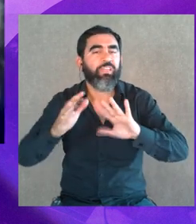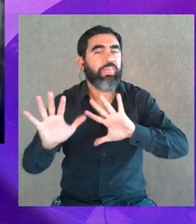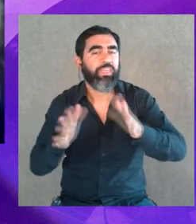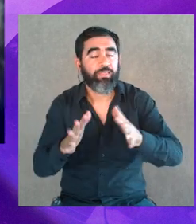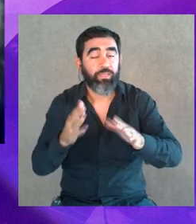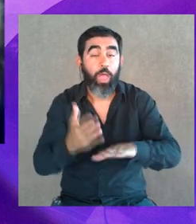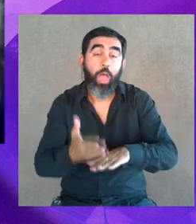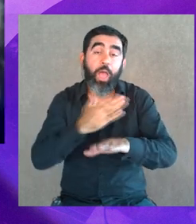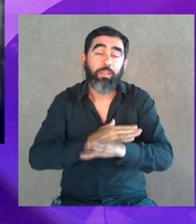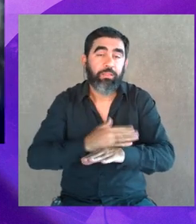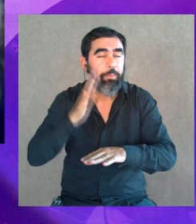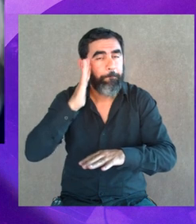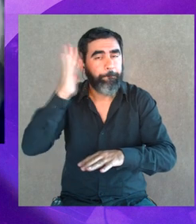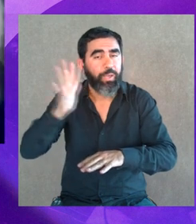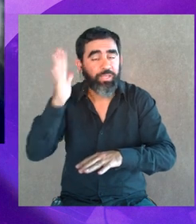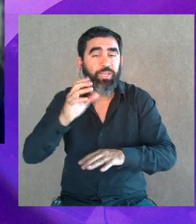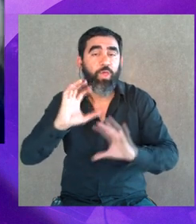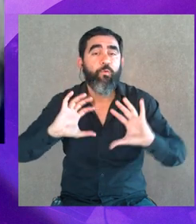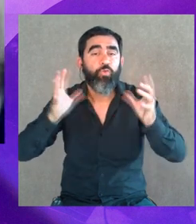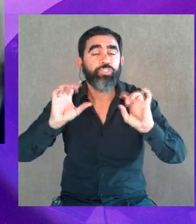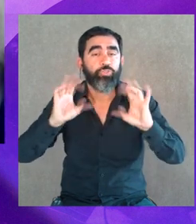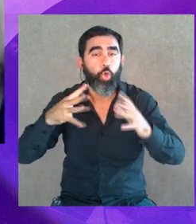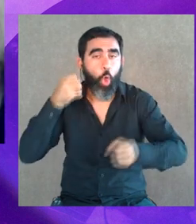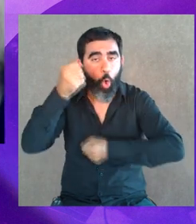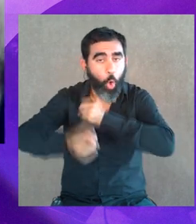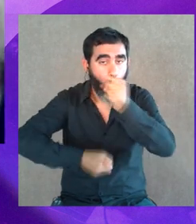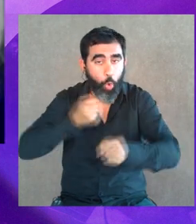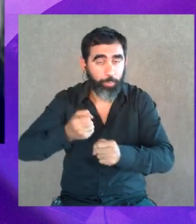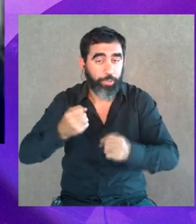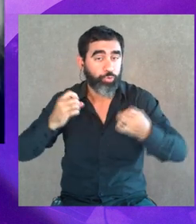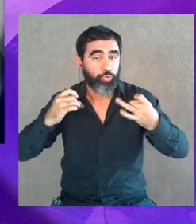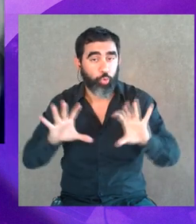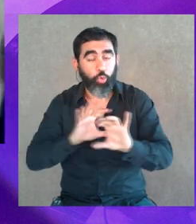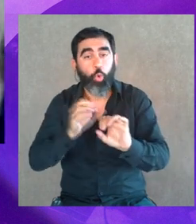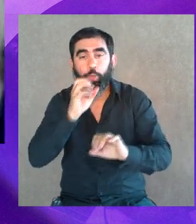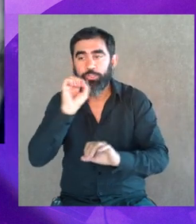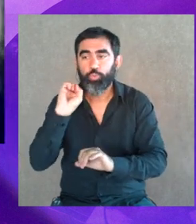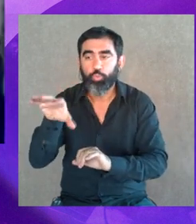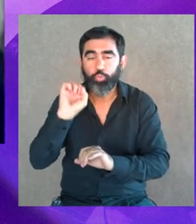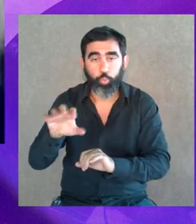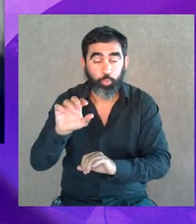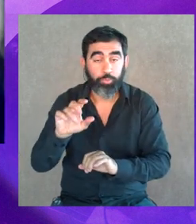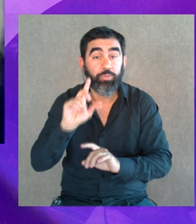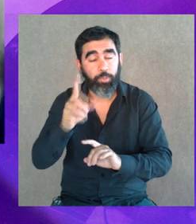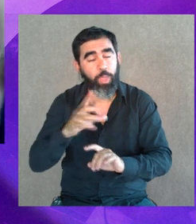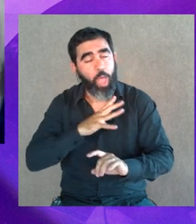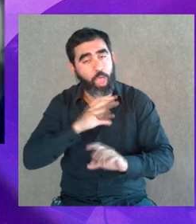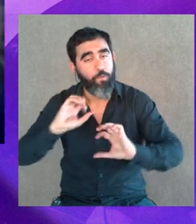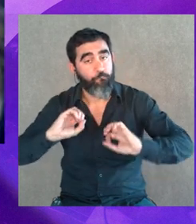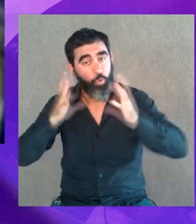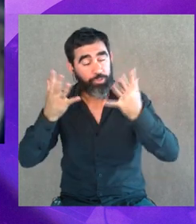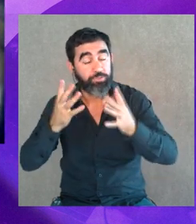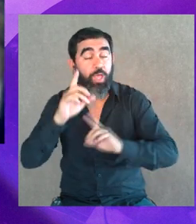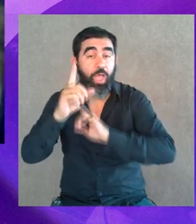Quizá antes se podía creer que la violencia era solo el golpe físico o el insulto. Cuando hay unas